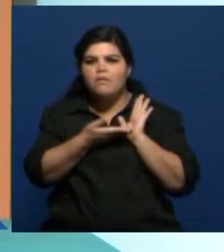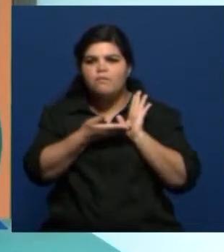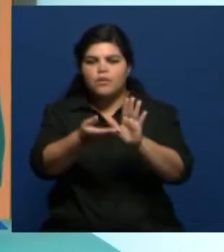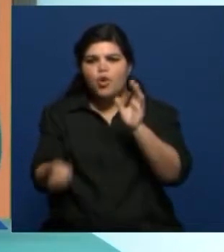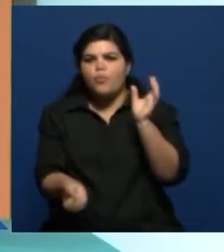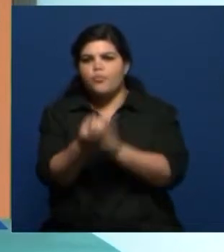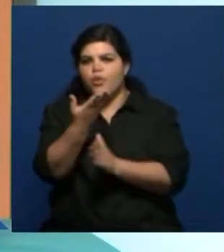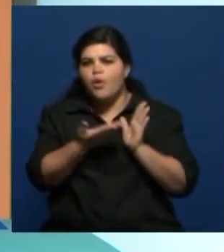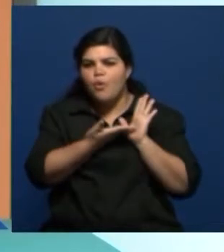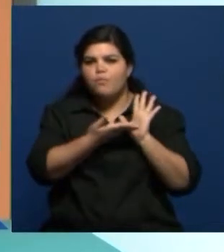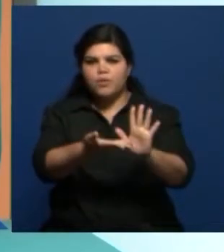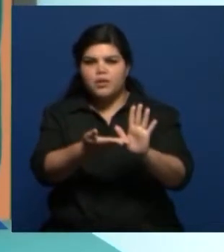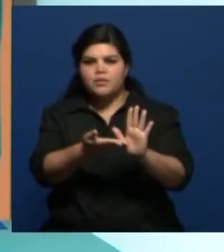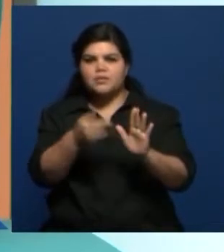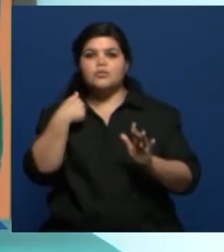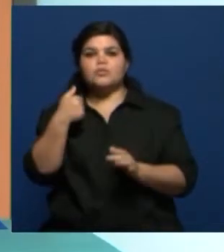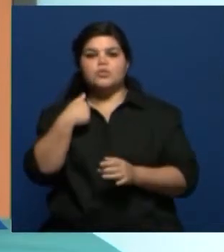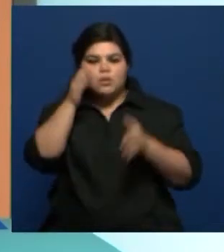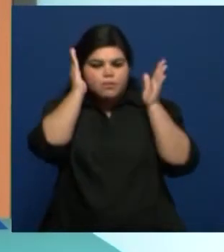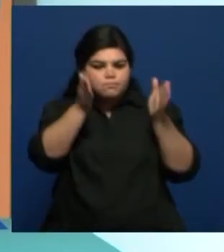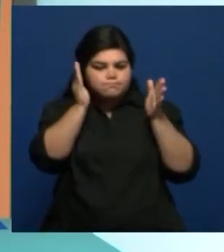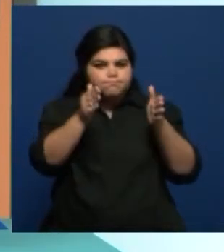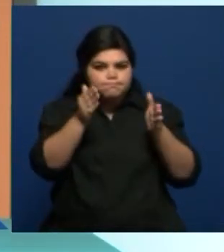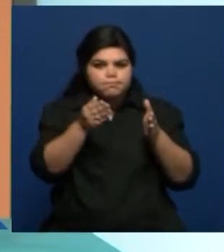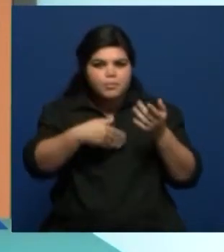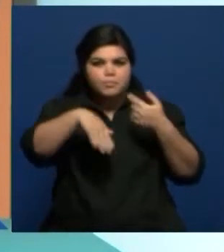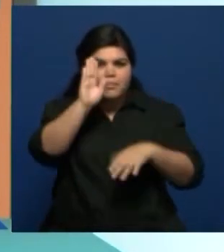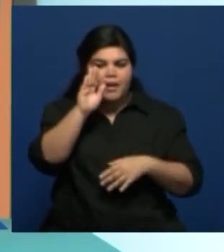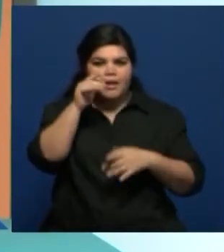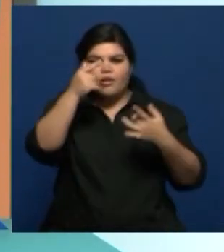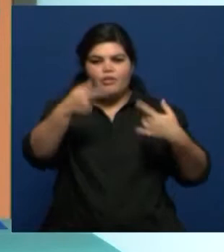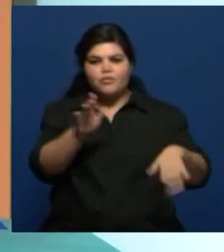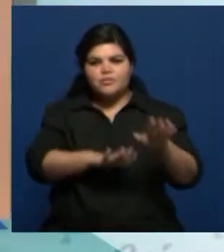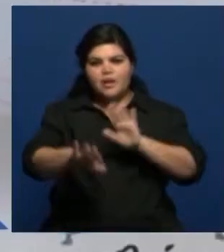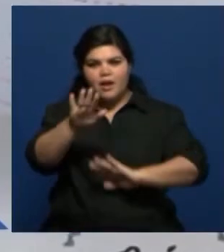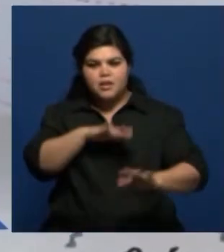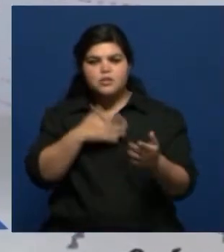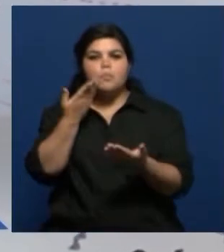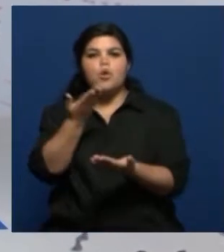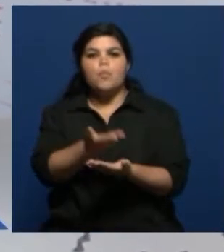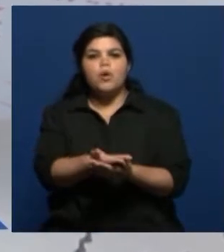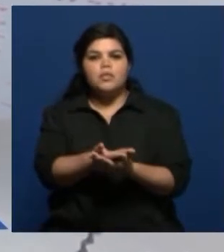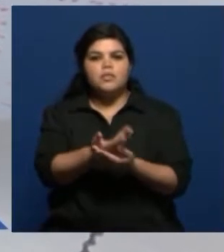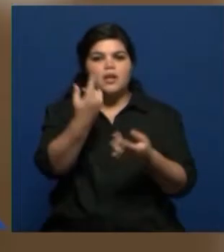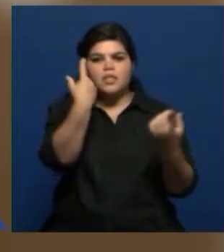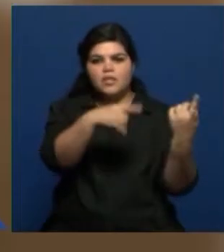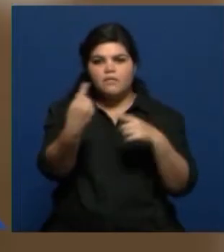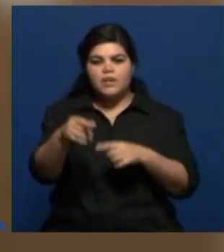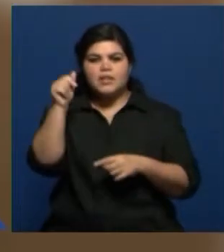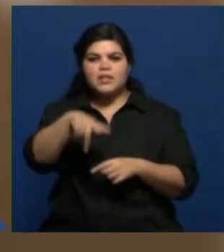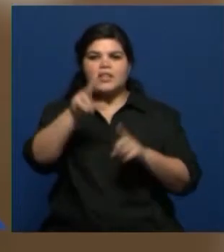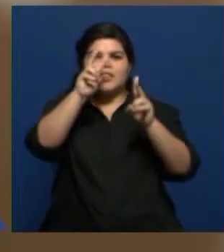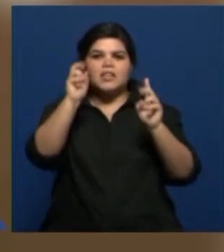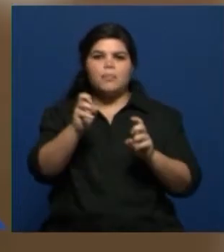resurja y le presto más atención a todas las actividades o todas las propuestas que tengan que ver con la raíz